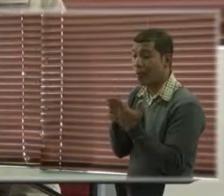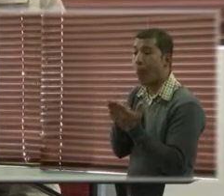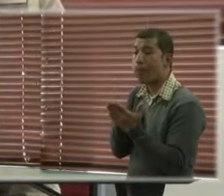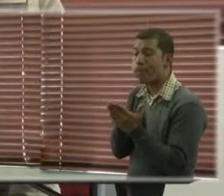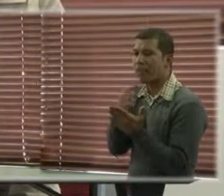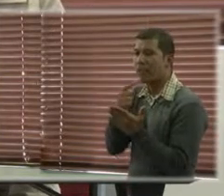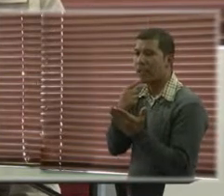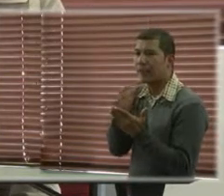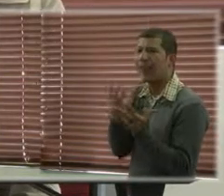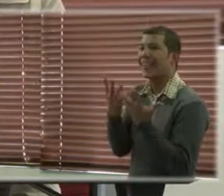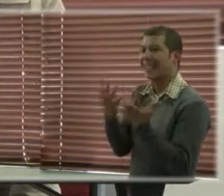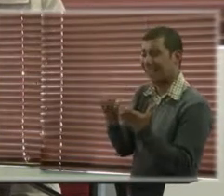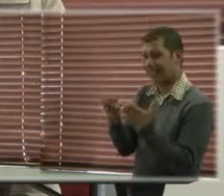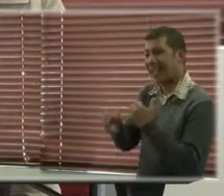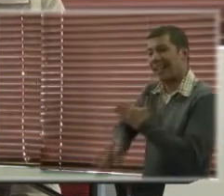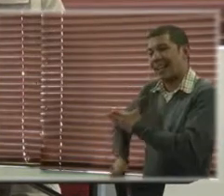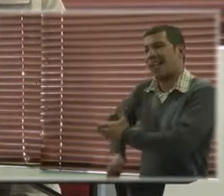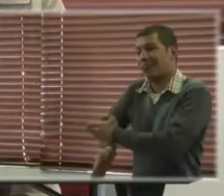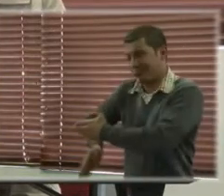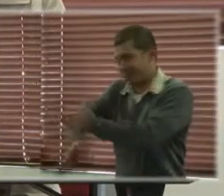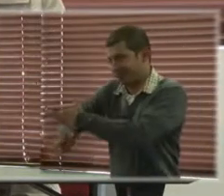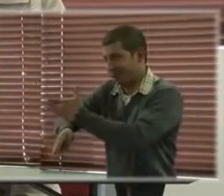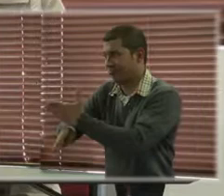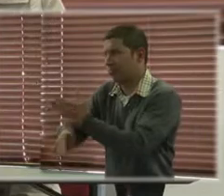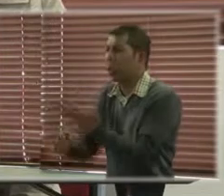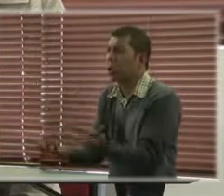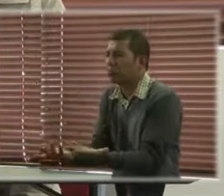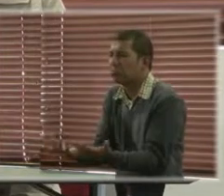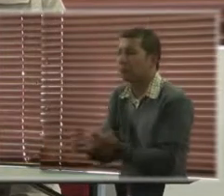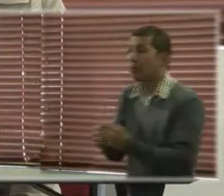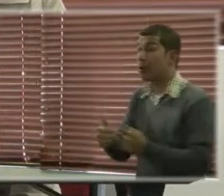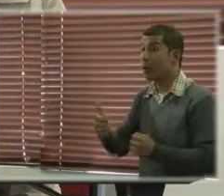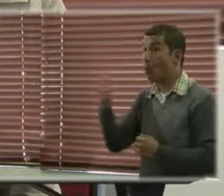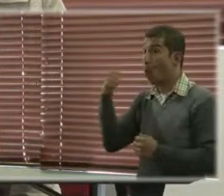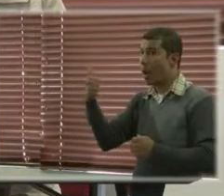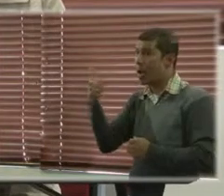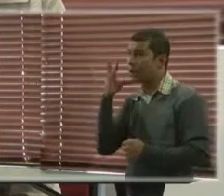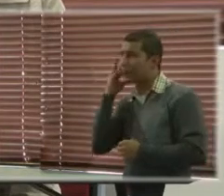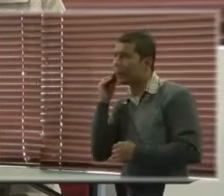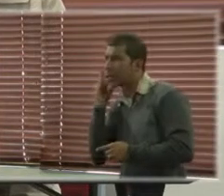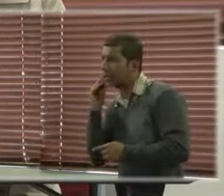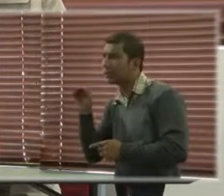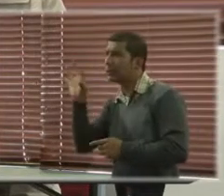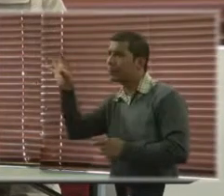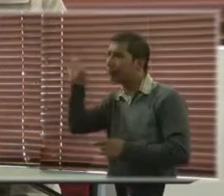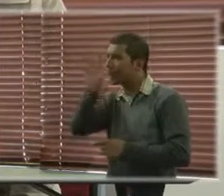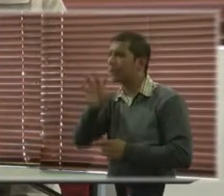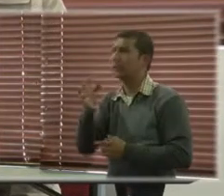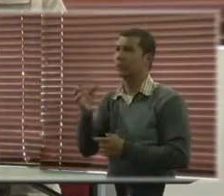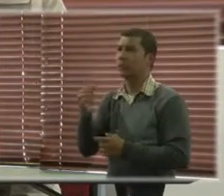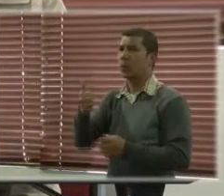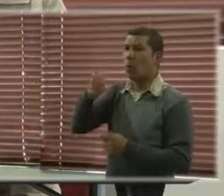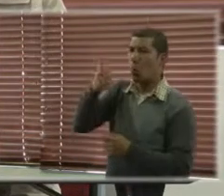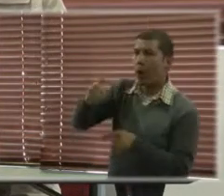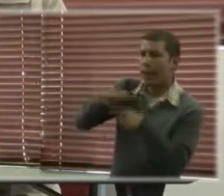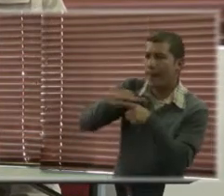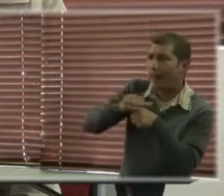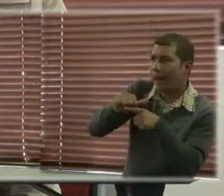las prácticas que nosotros hemos identificado como buenas, es decir, el apoyo a